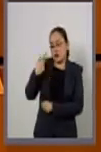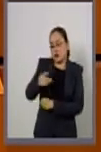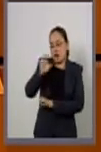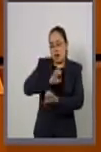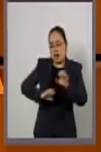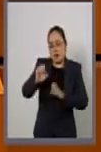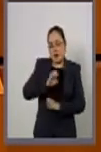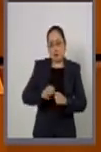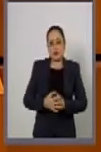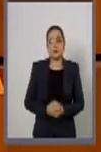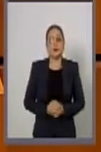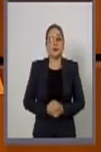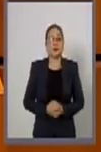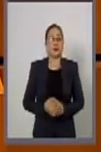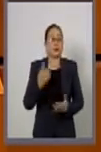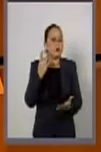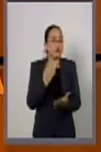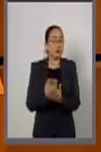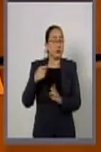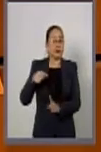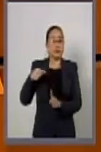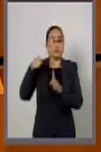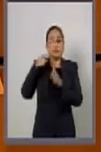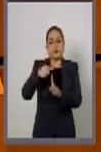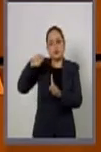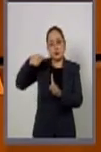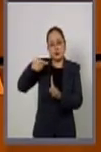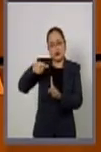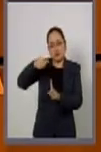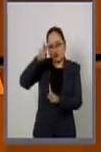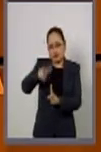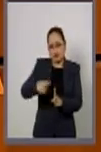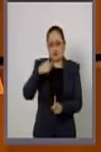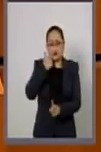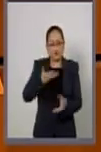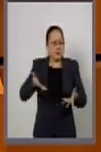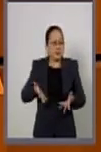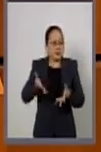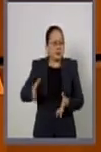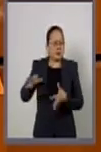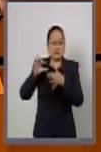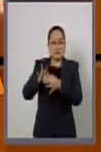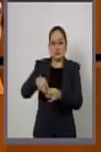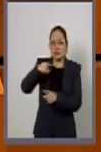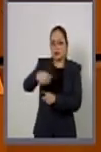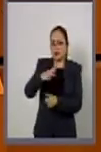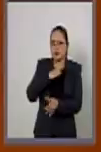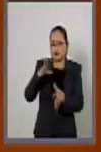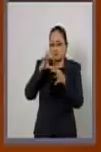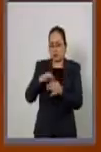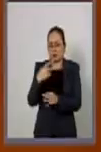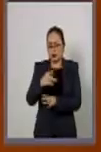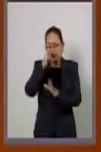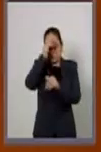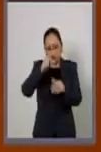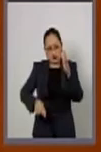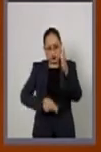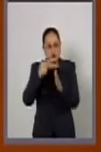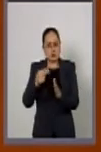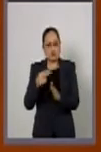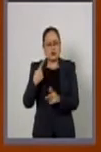El único objetivo real de promover la suscripción de esta Convención es